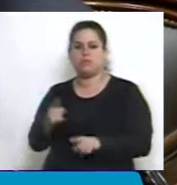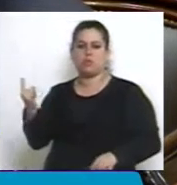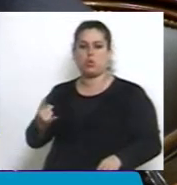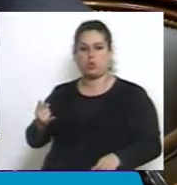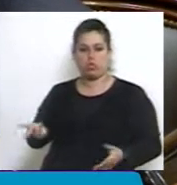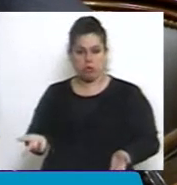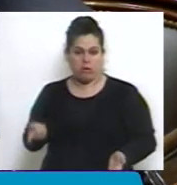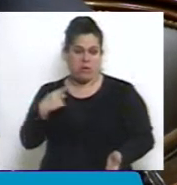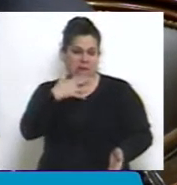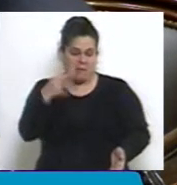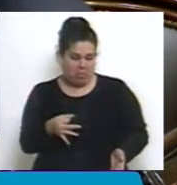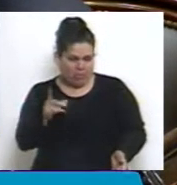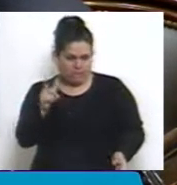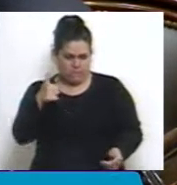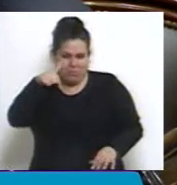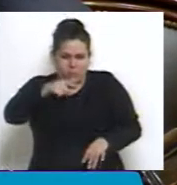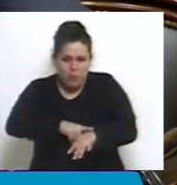claramente inoportuno.